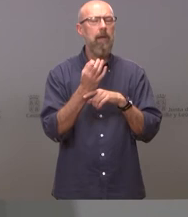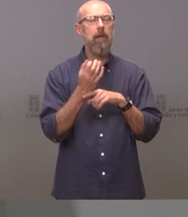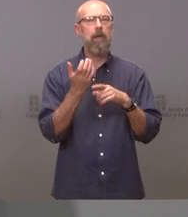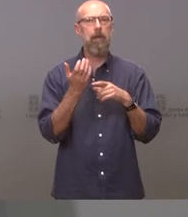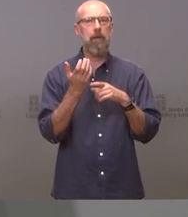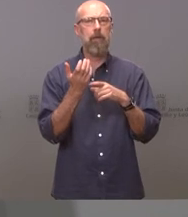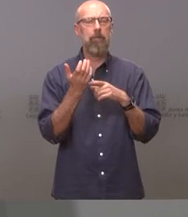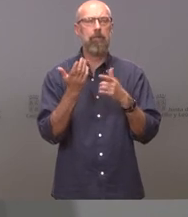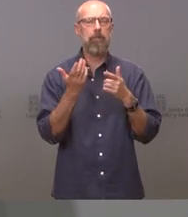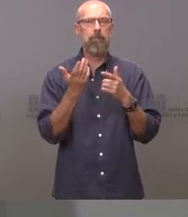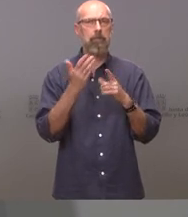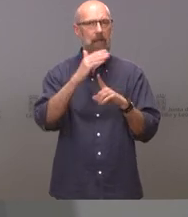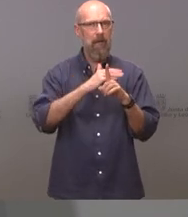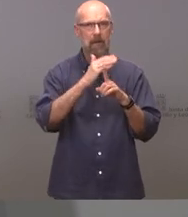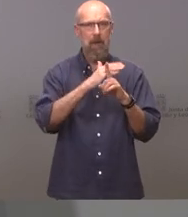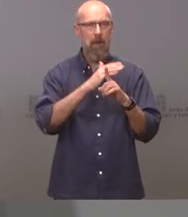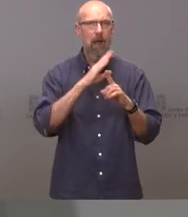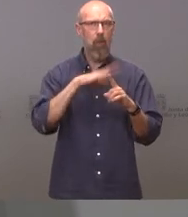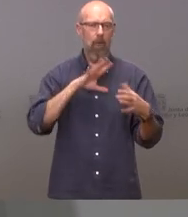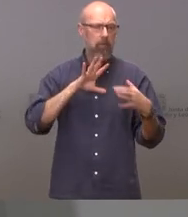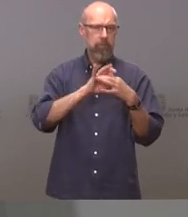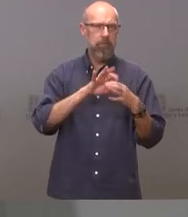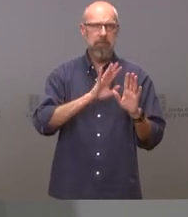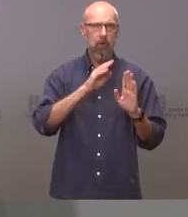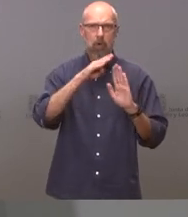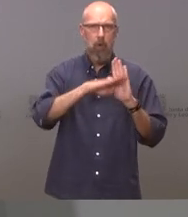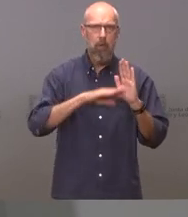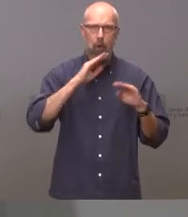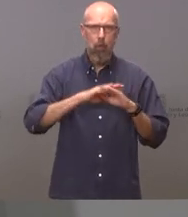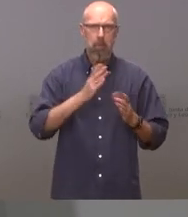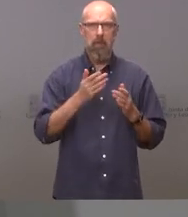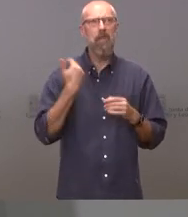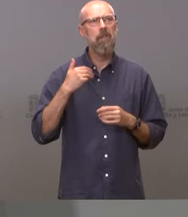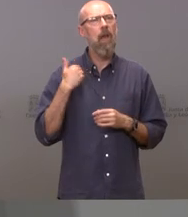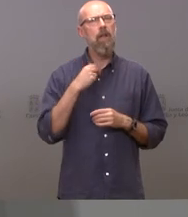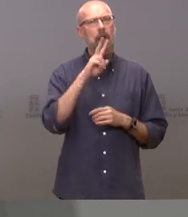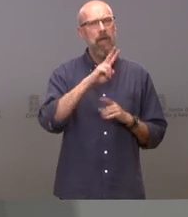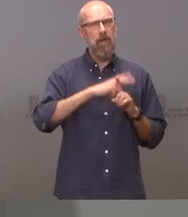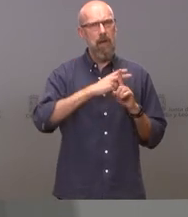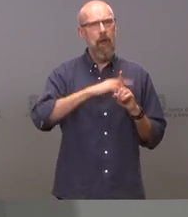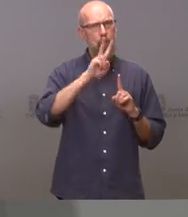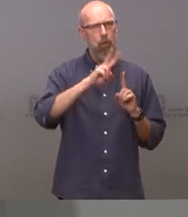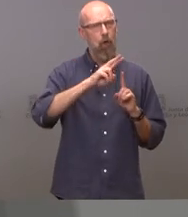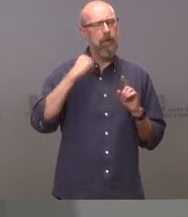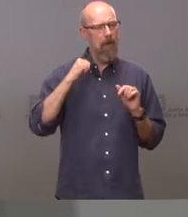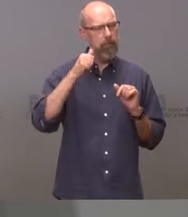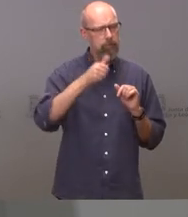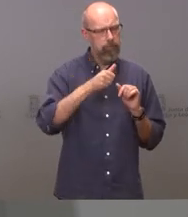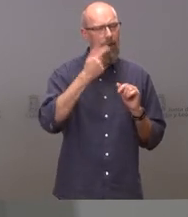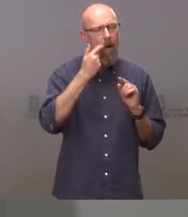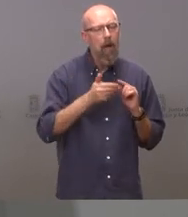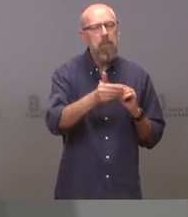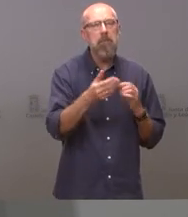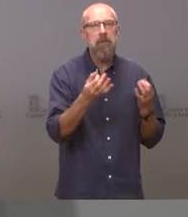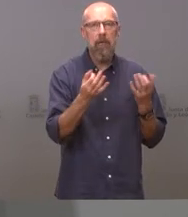en el nivel que toca estamos llevamos una semana en el nivel 2 vamos a ver qué es lo que ocurre no estamos